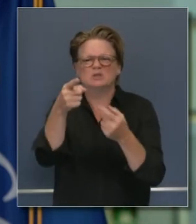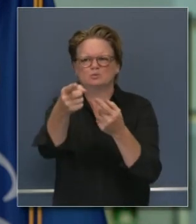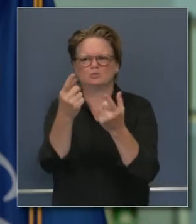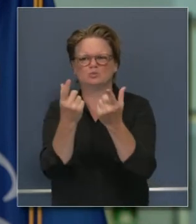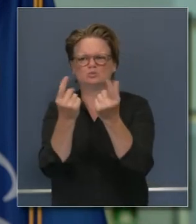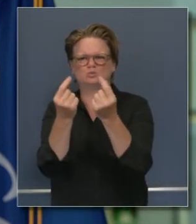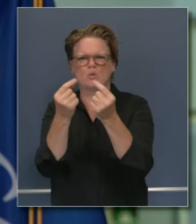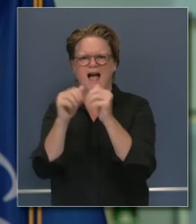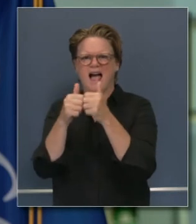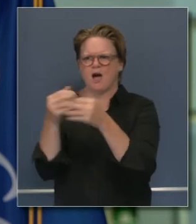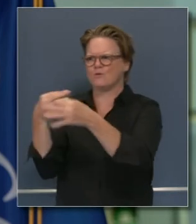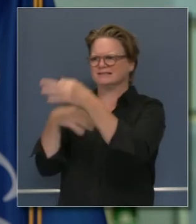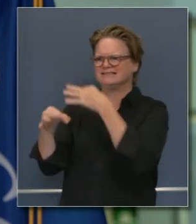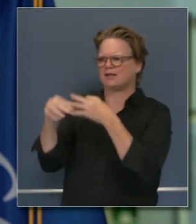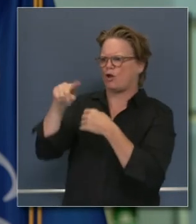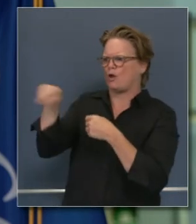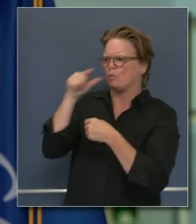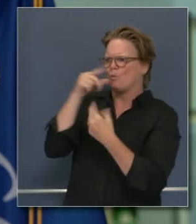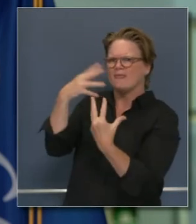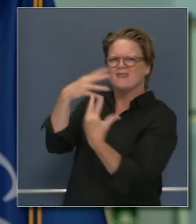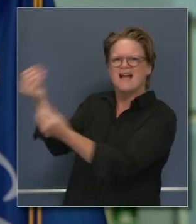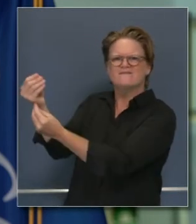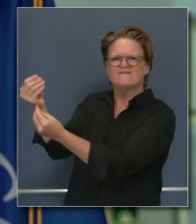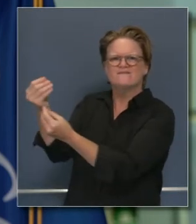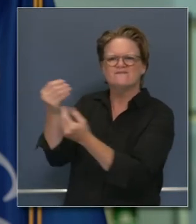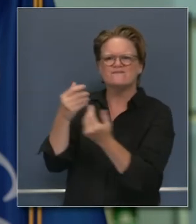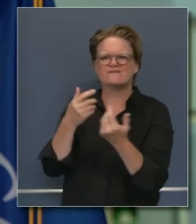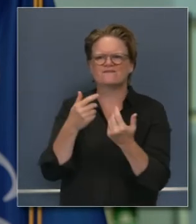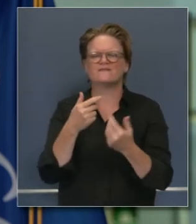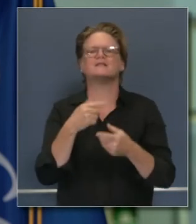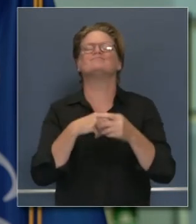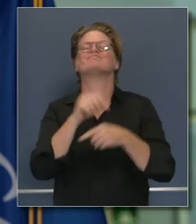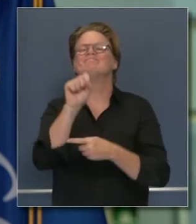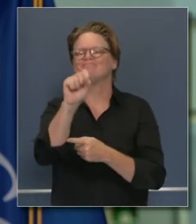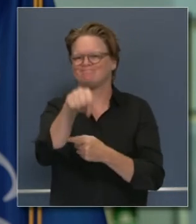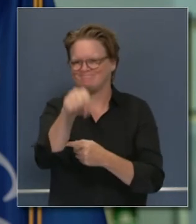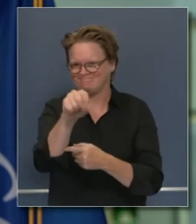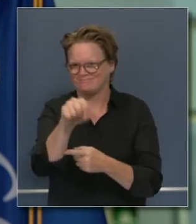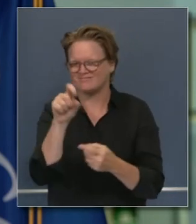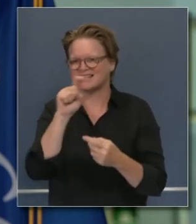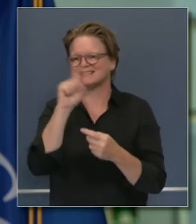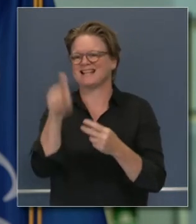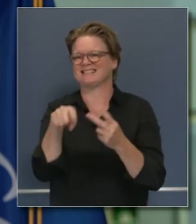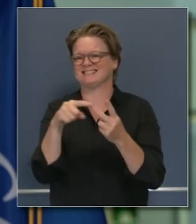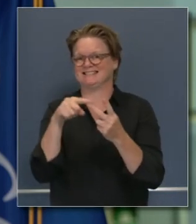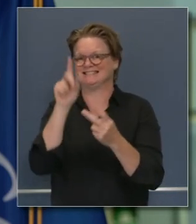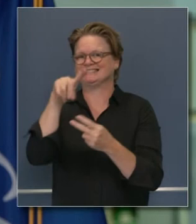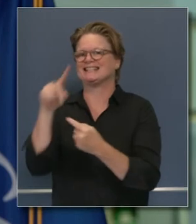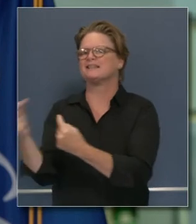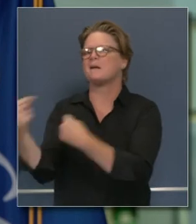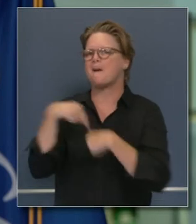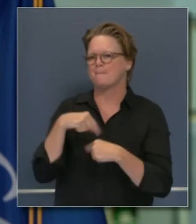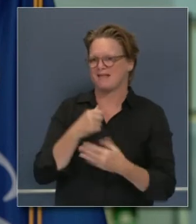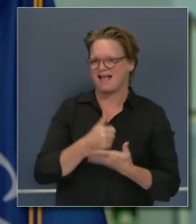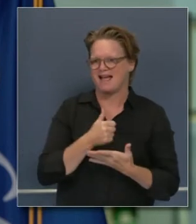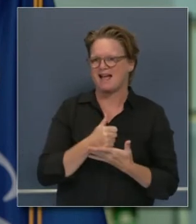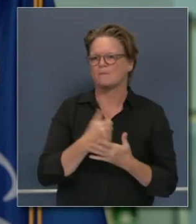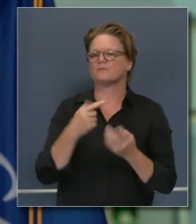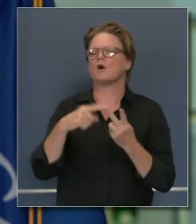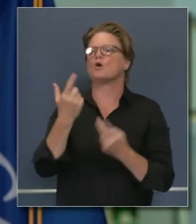reemplazarlos si texas está proporcionando ayuda de ayuda de apoyo mutuo